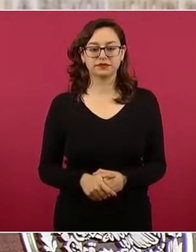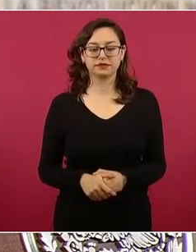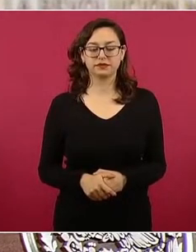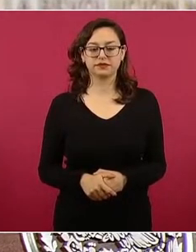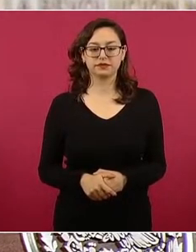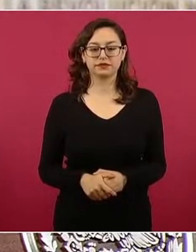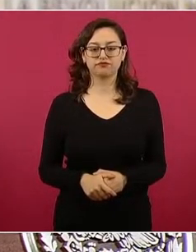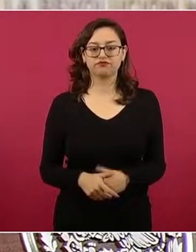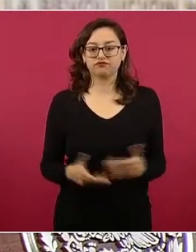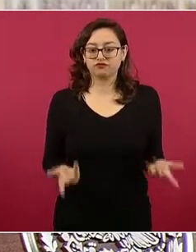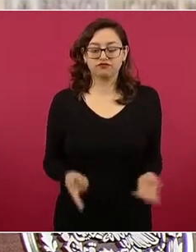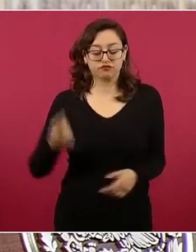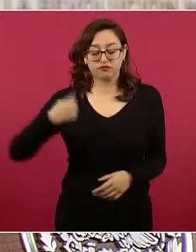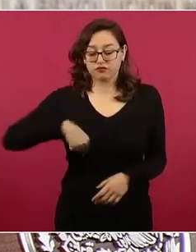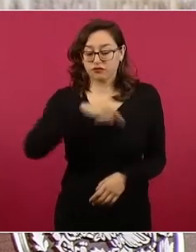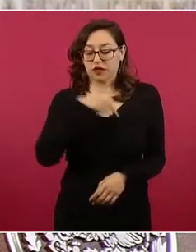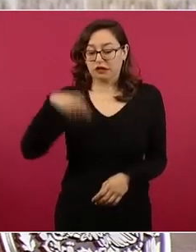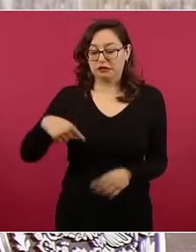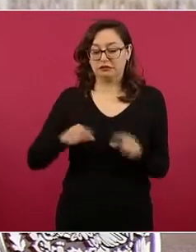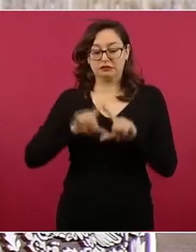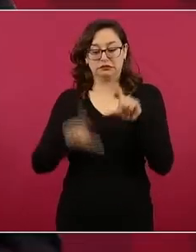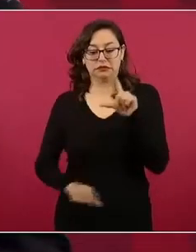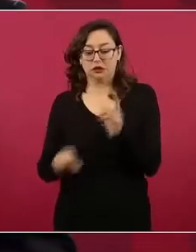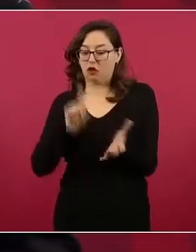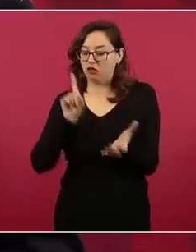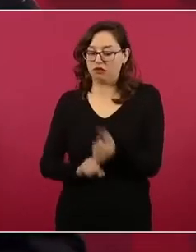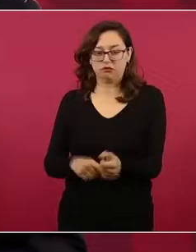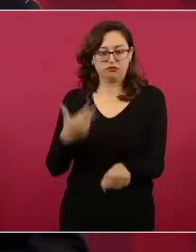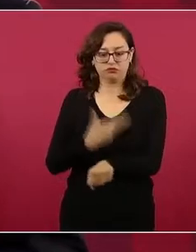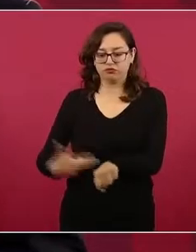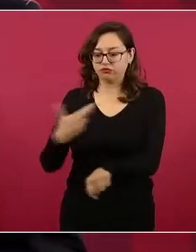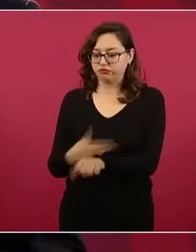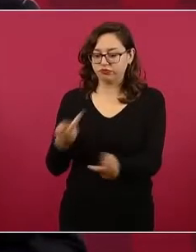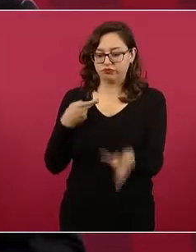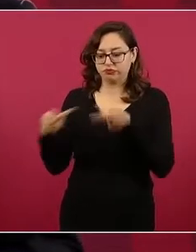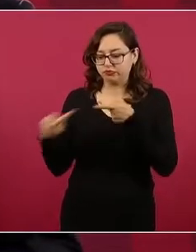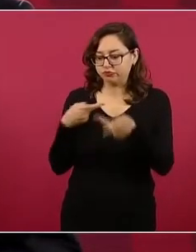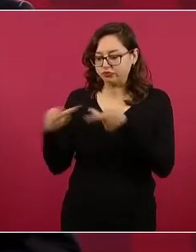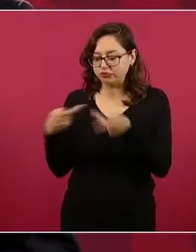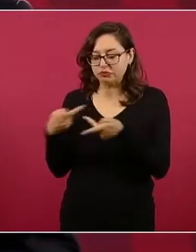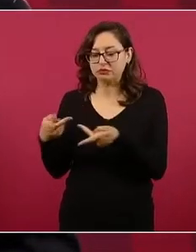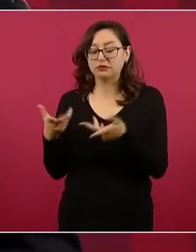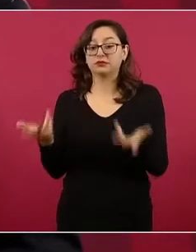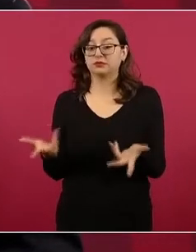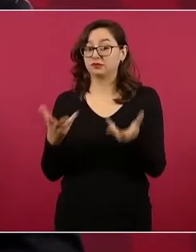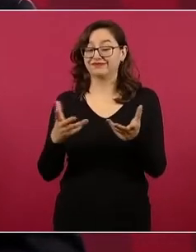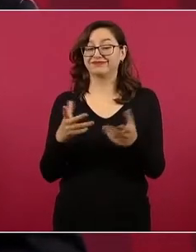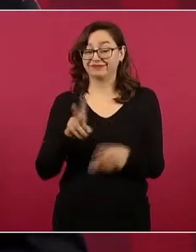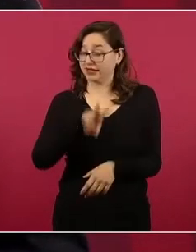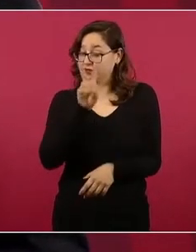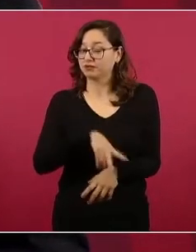enfrentar el problema de la inflación mundial,